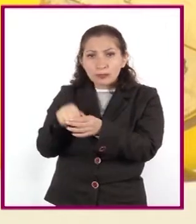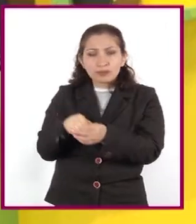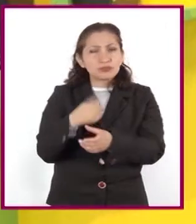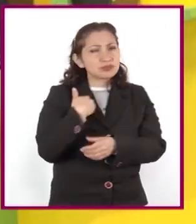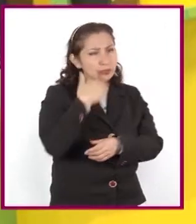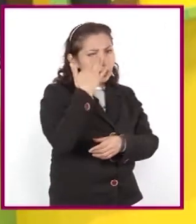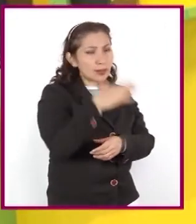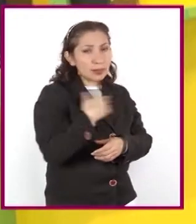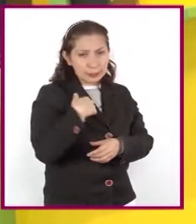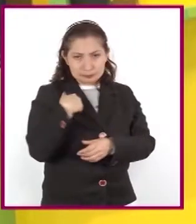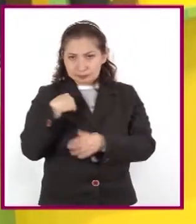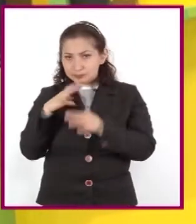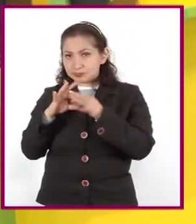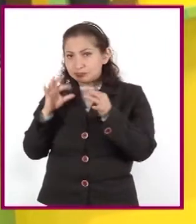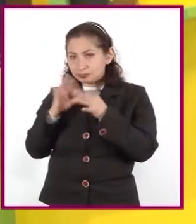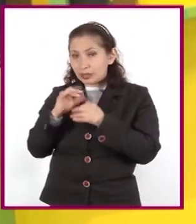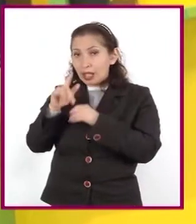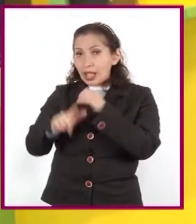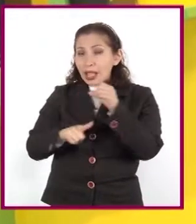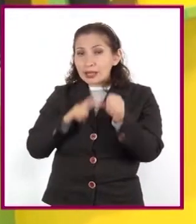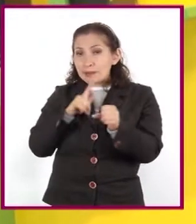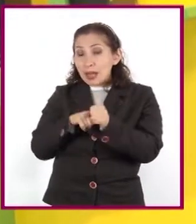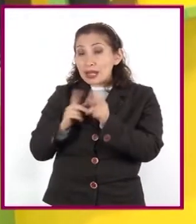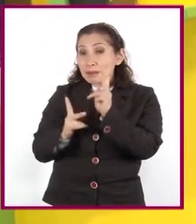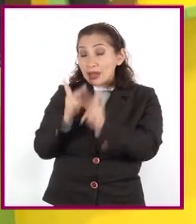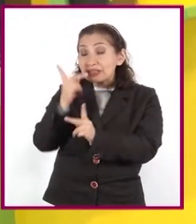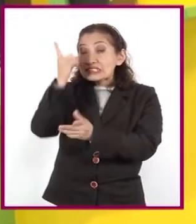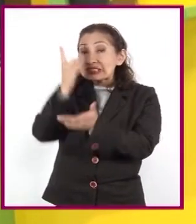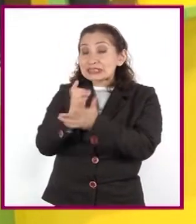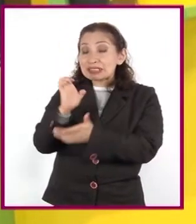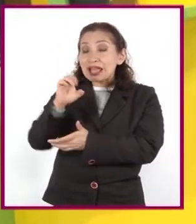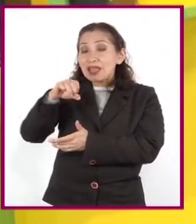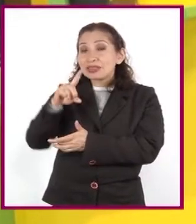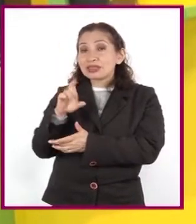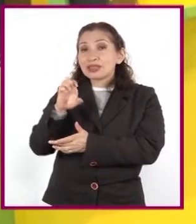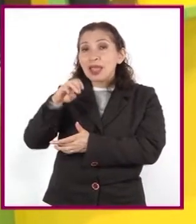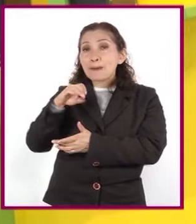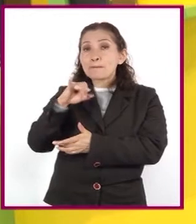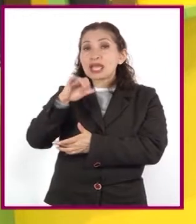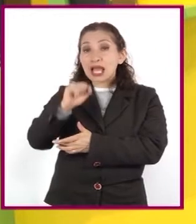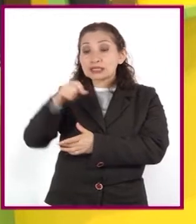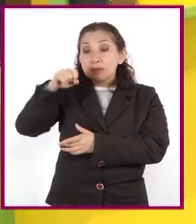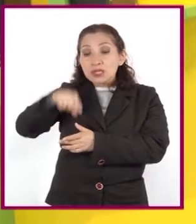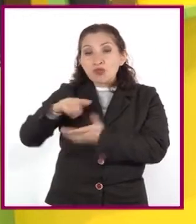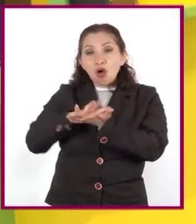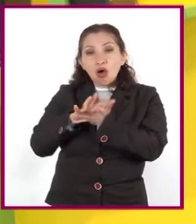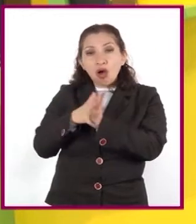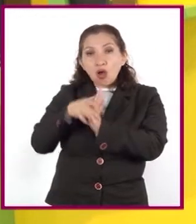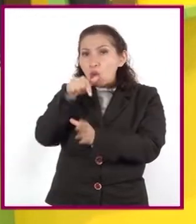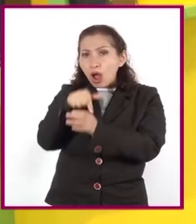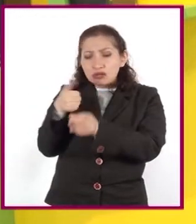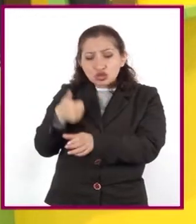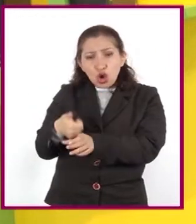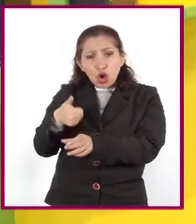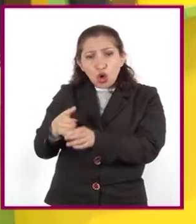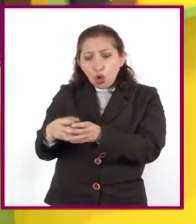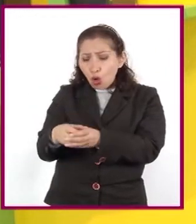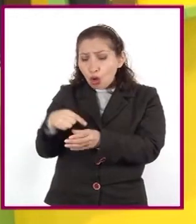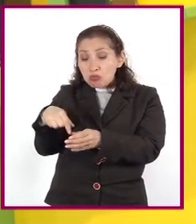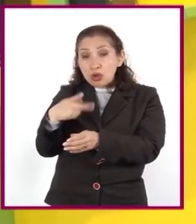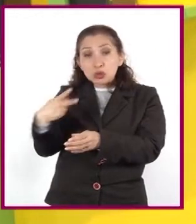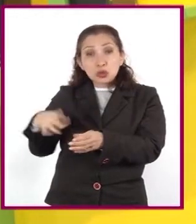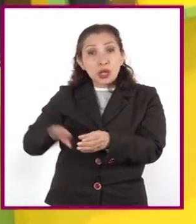Les platico que las especies endémicas son las que evolucionaron en aislamiento, por lo que desarrollaron